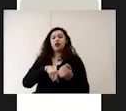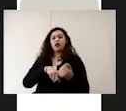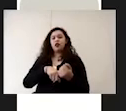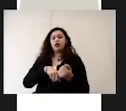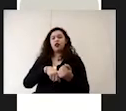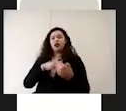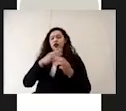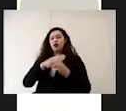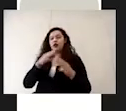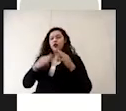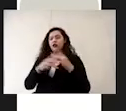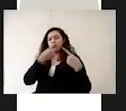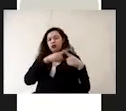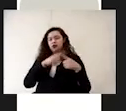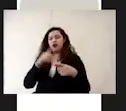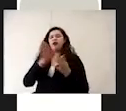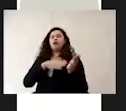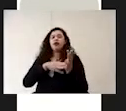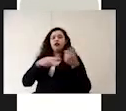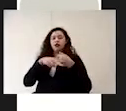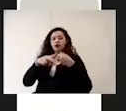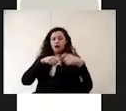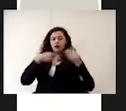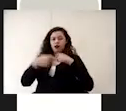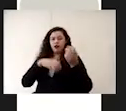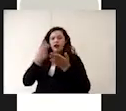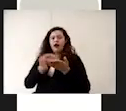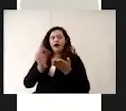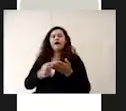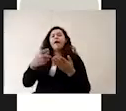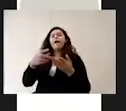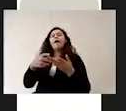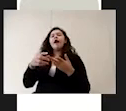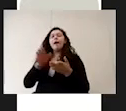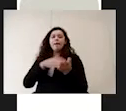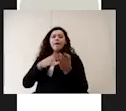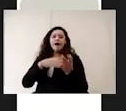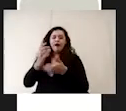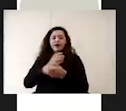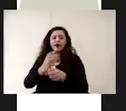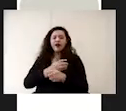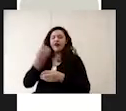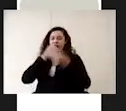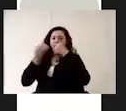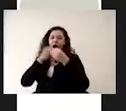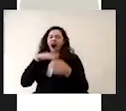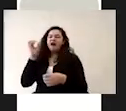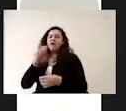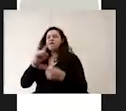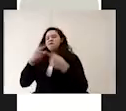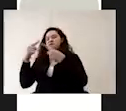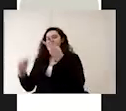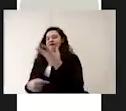materiales como papel, vidrio, plástico, metal, cartón, residuos de alimentos entre otros y